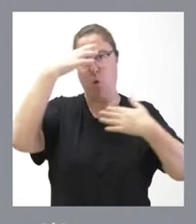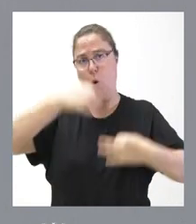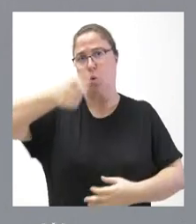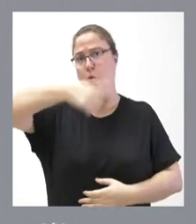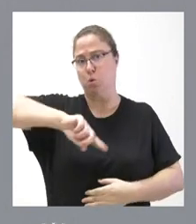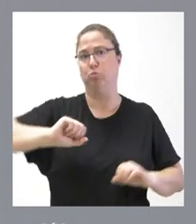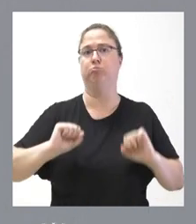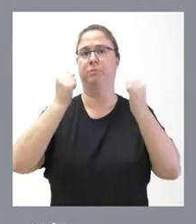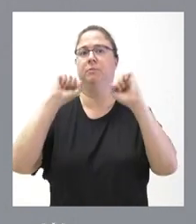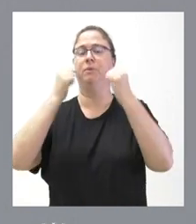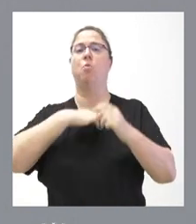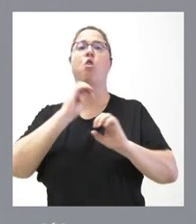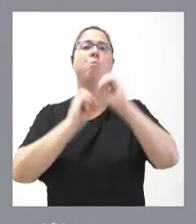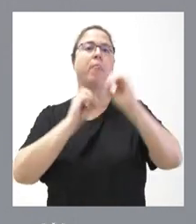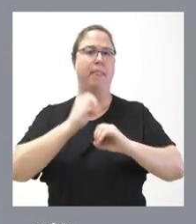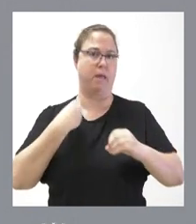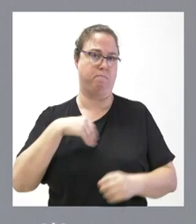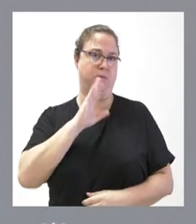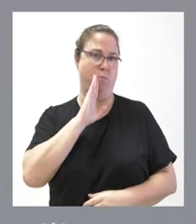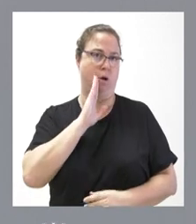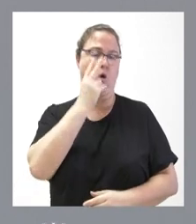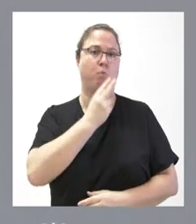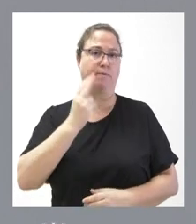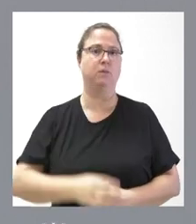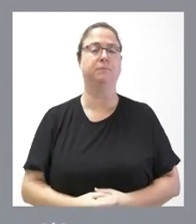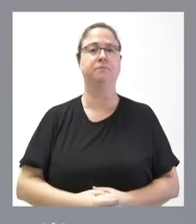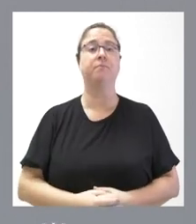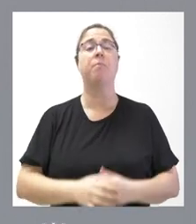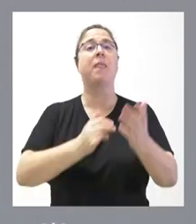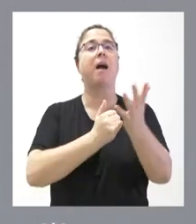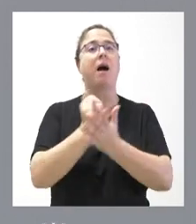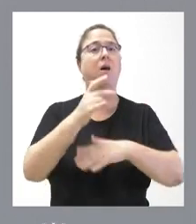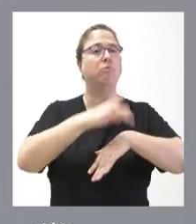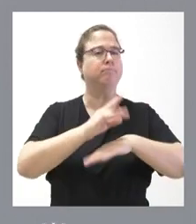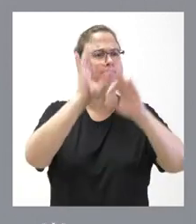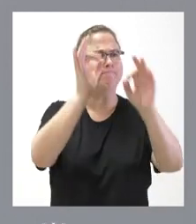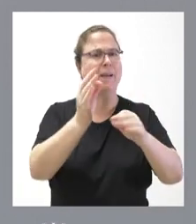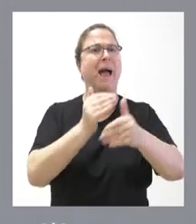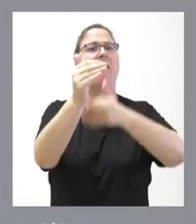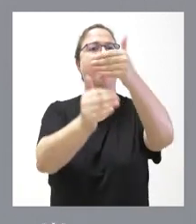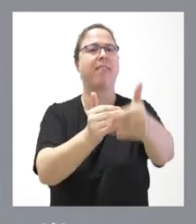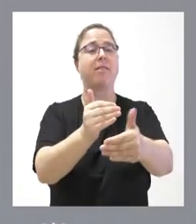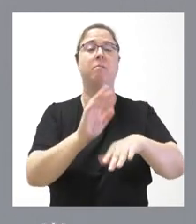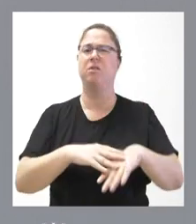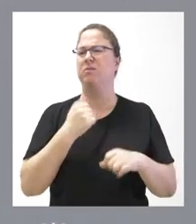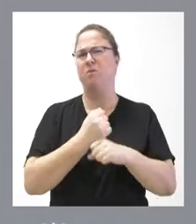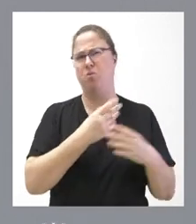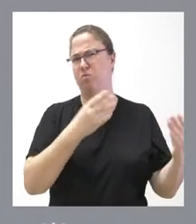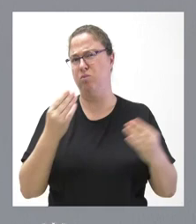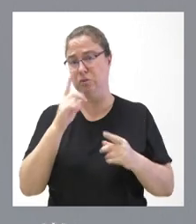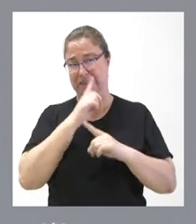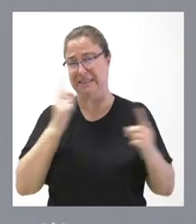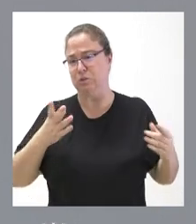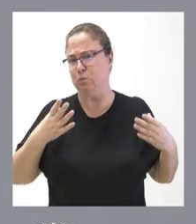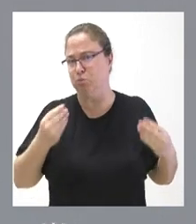resolviendo el porcentaje que hemos comprometido a asumir. Agroseguro es verdad que está avanzando, pero también es verdad que tiene mucho trabajo en este año, quizá más que en ningún